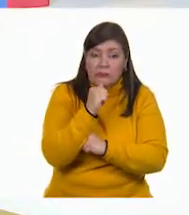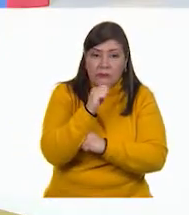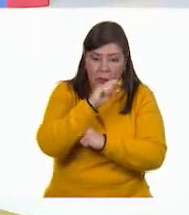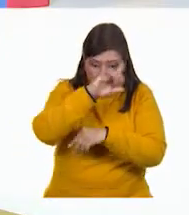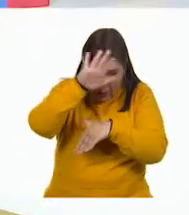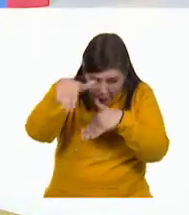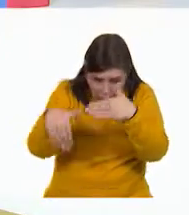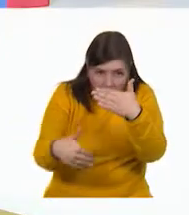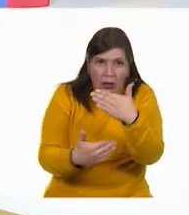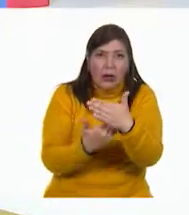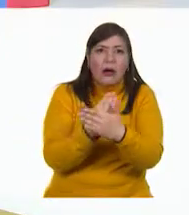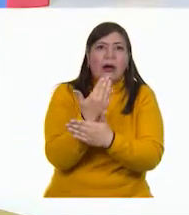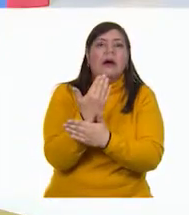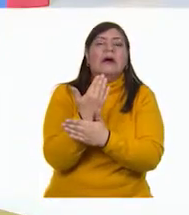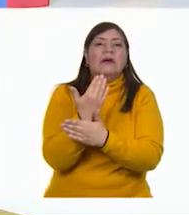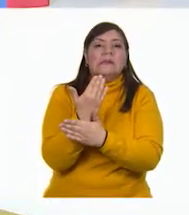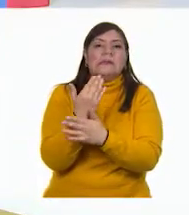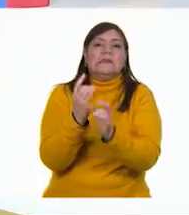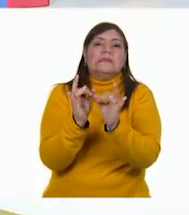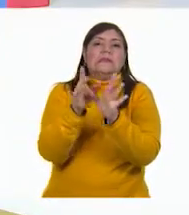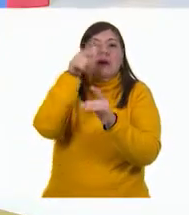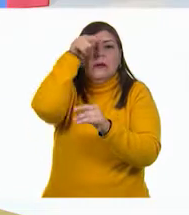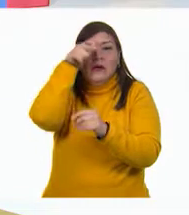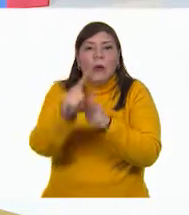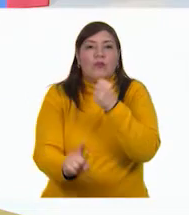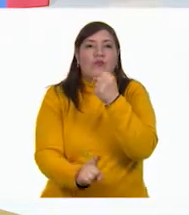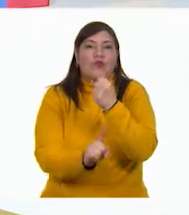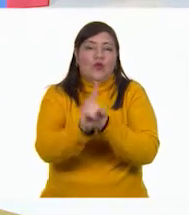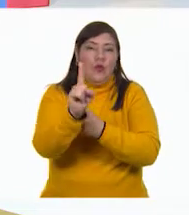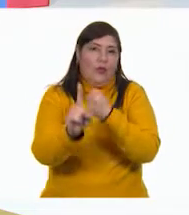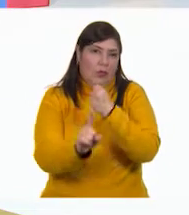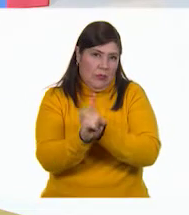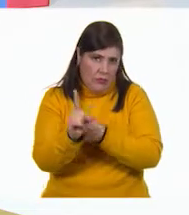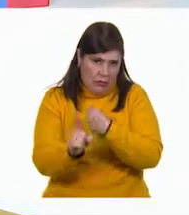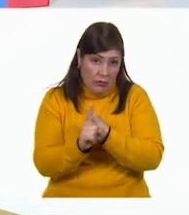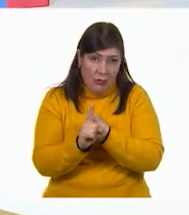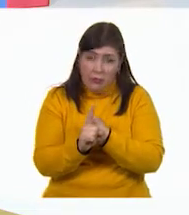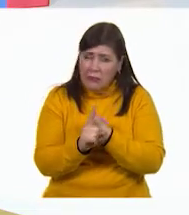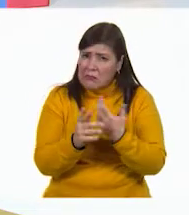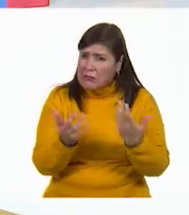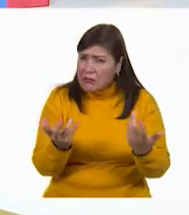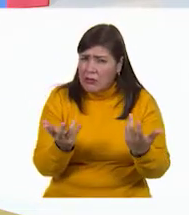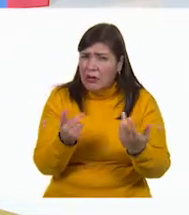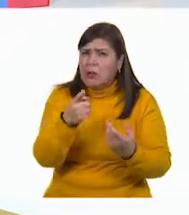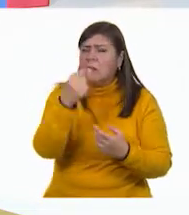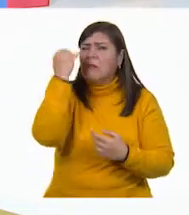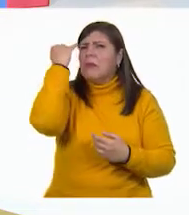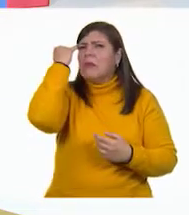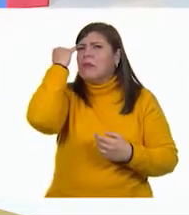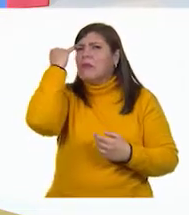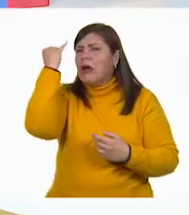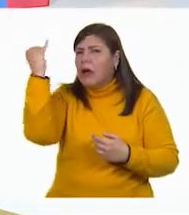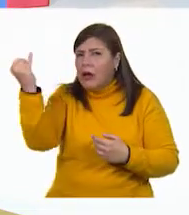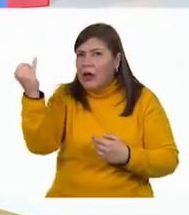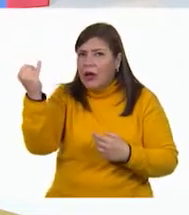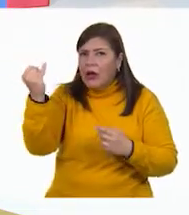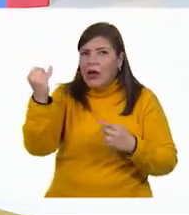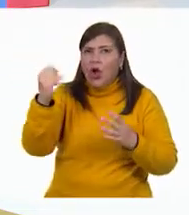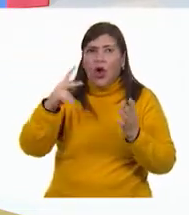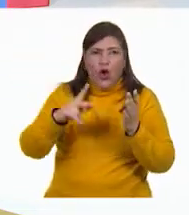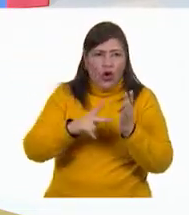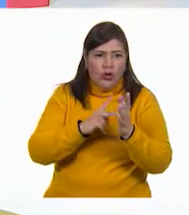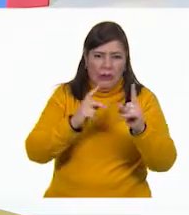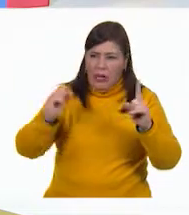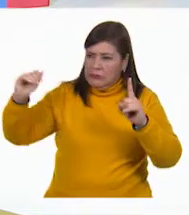comenzaron sus problemas. Porque, díganme ustedes, ¿cómo iban a poder regresar a la